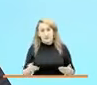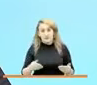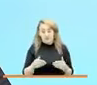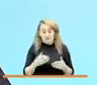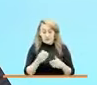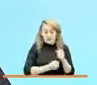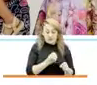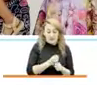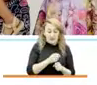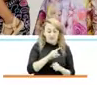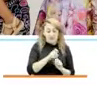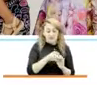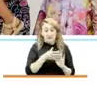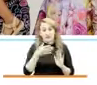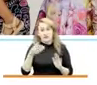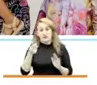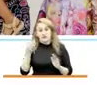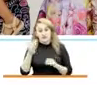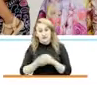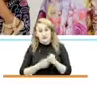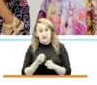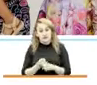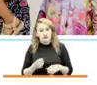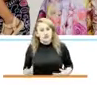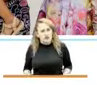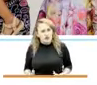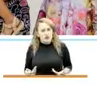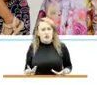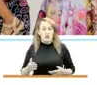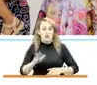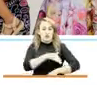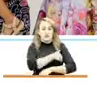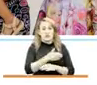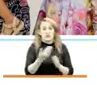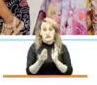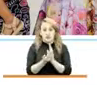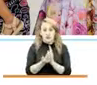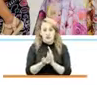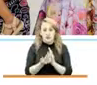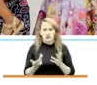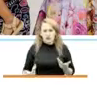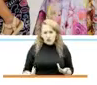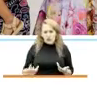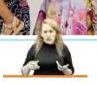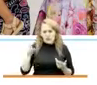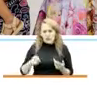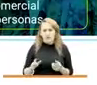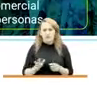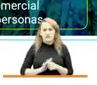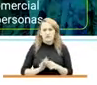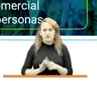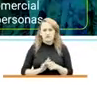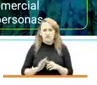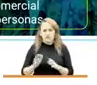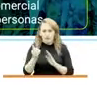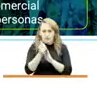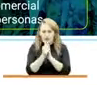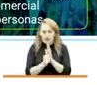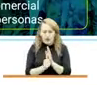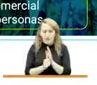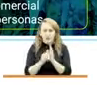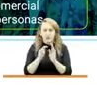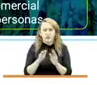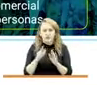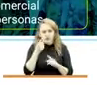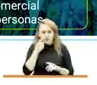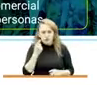a los 13 años. ¿Cómo? De la mano del Ministerio de Educación en un ejercicio de tener programas que buscan el